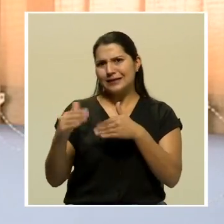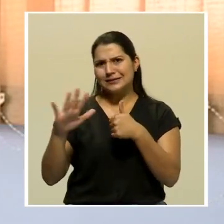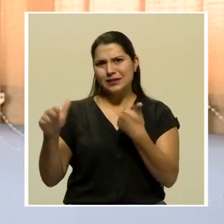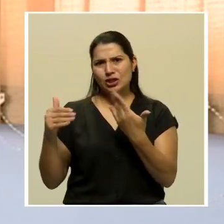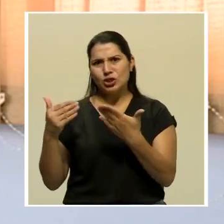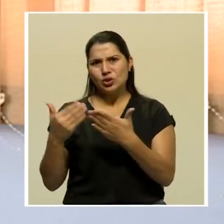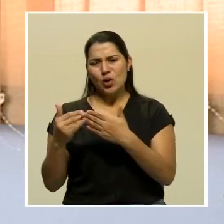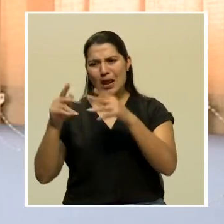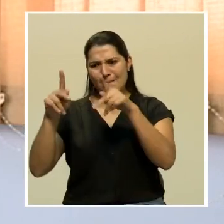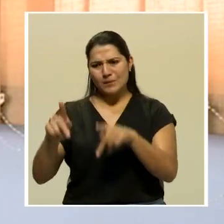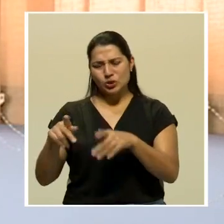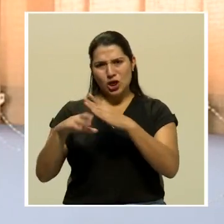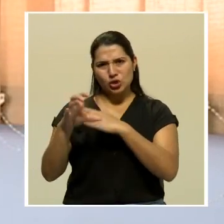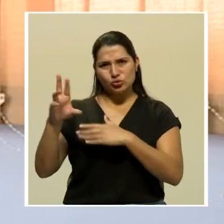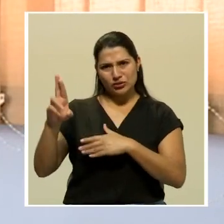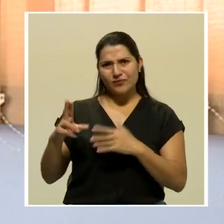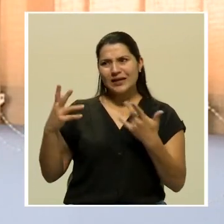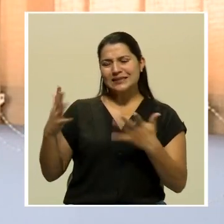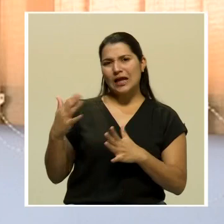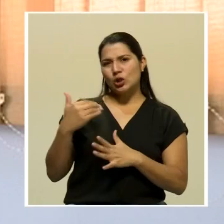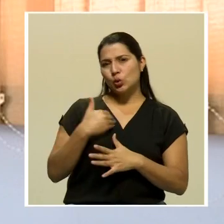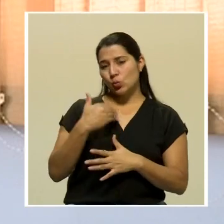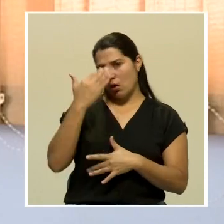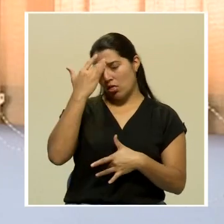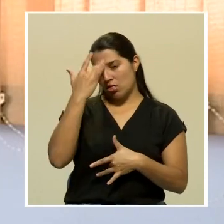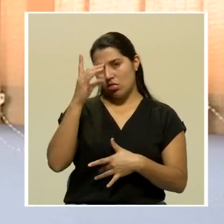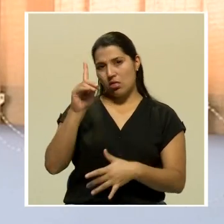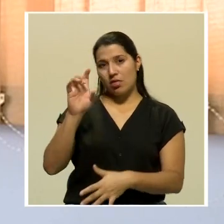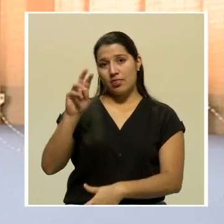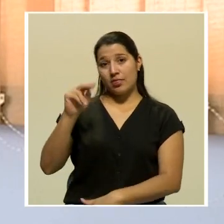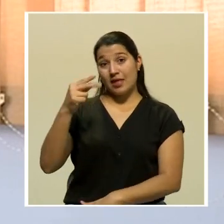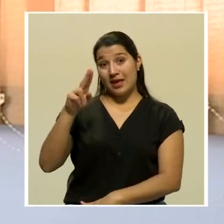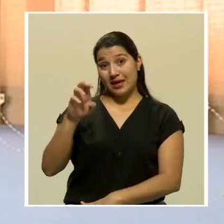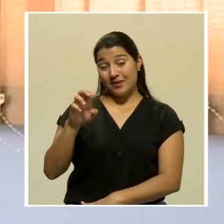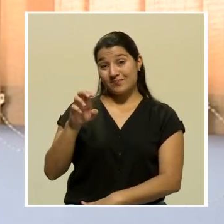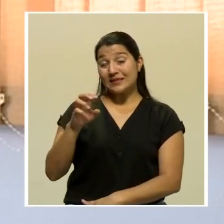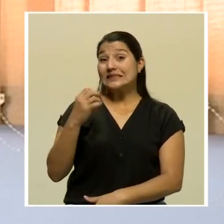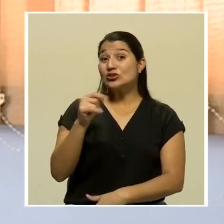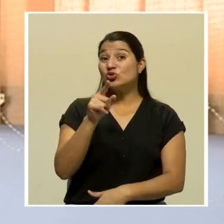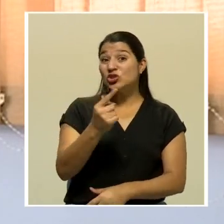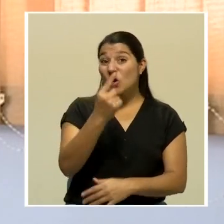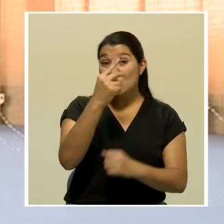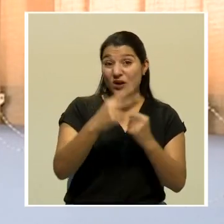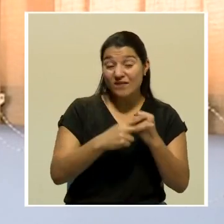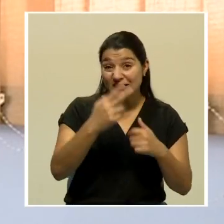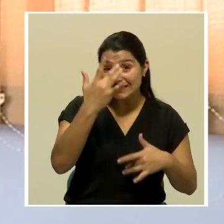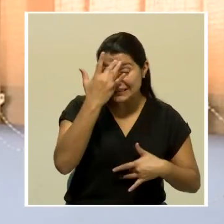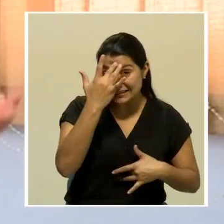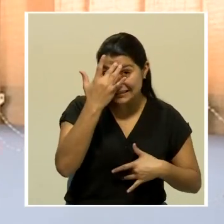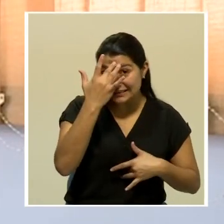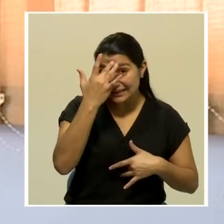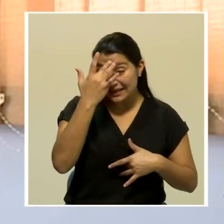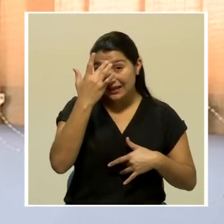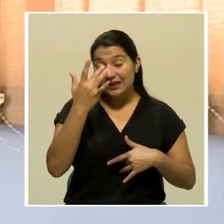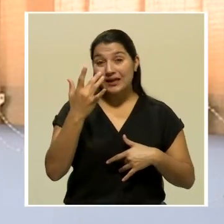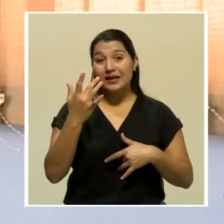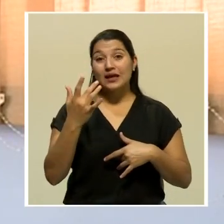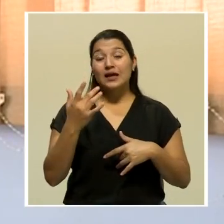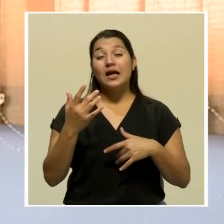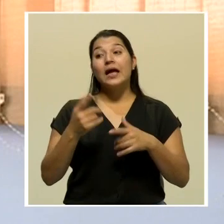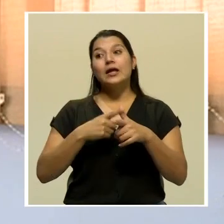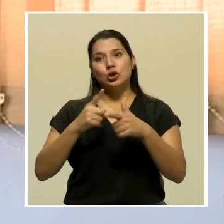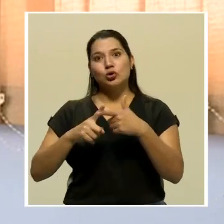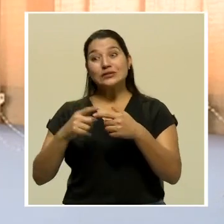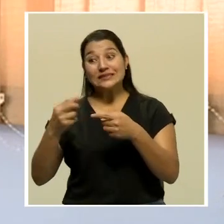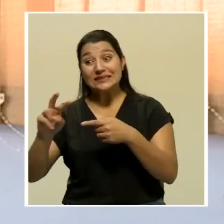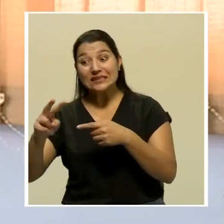alguna vez dengue. Eso es un riesgo añadido, porque cuando te da una vez dengue, la probabilidad de dengue grave, que anteriormente se llamaba dengue hemorrágico,